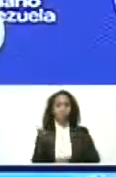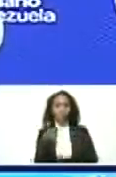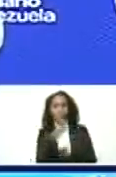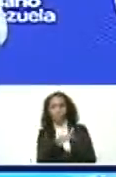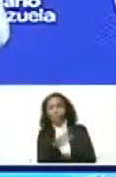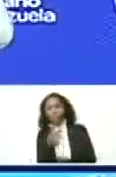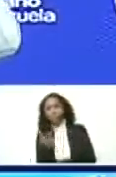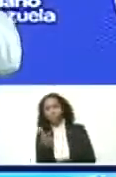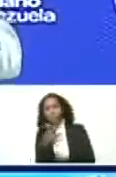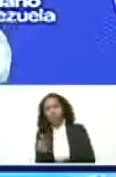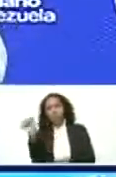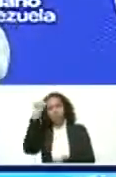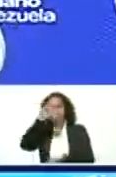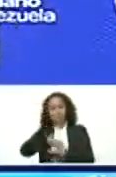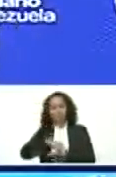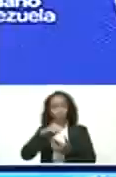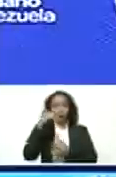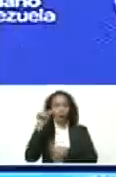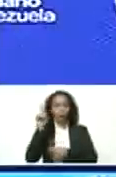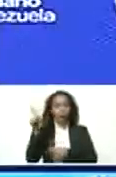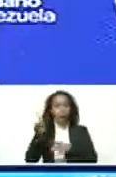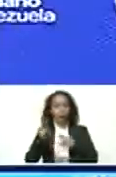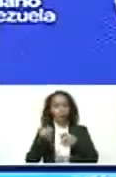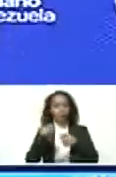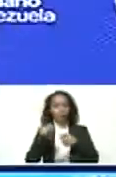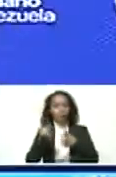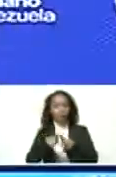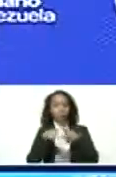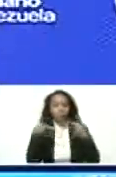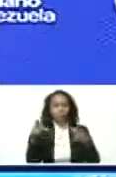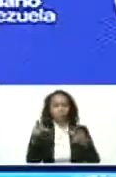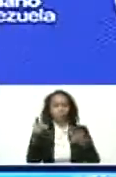neutral que había en la prensa española.